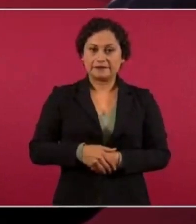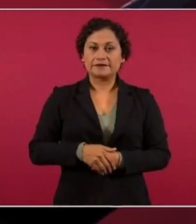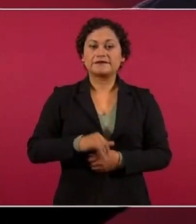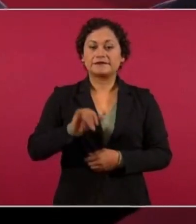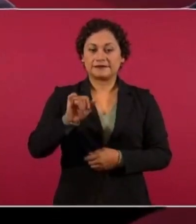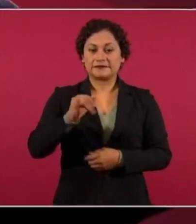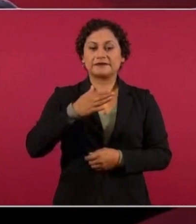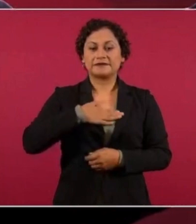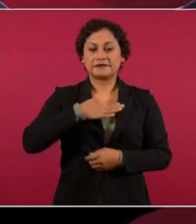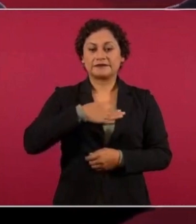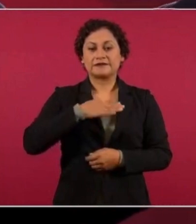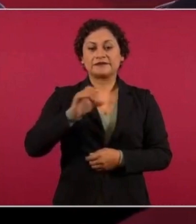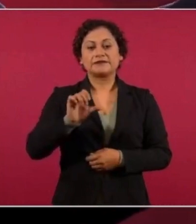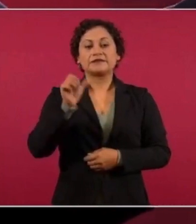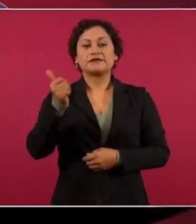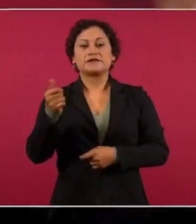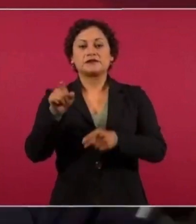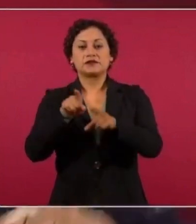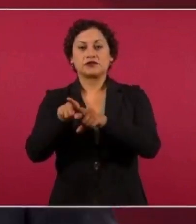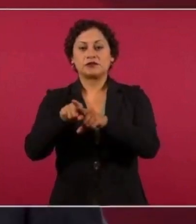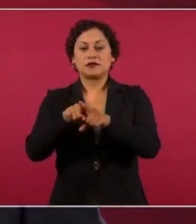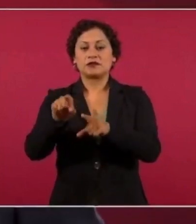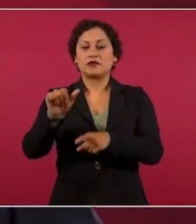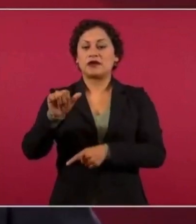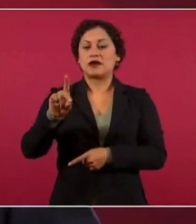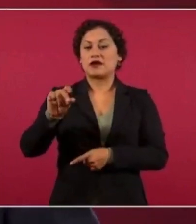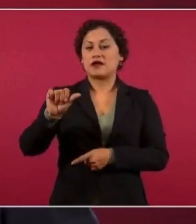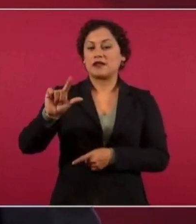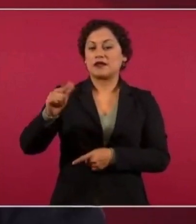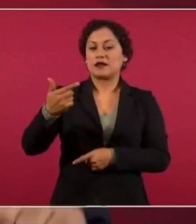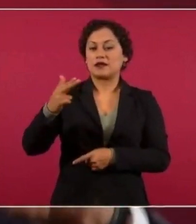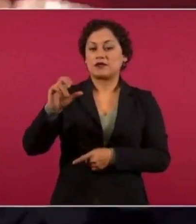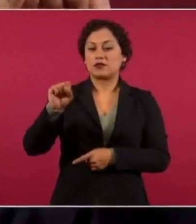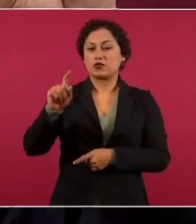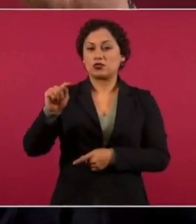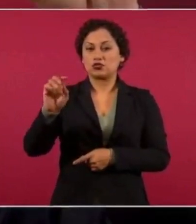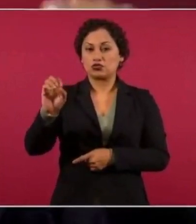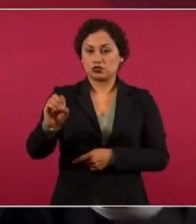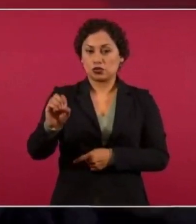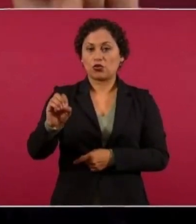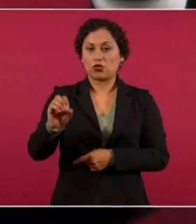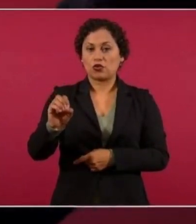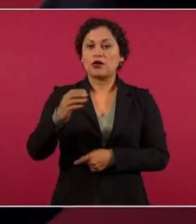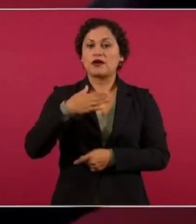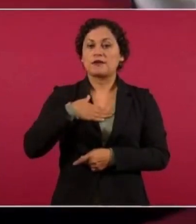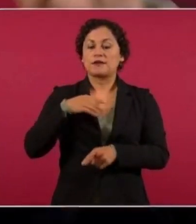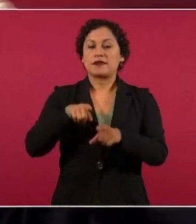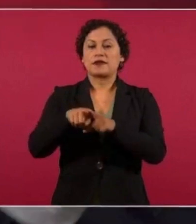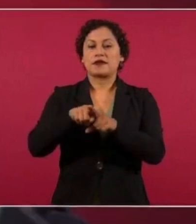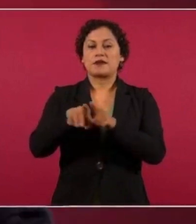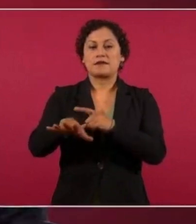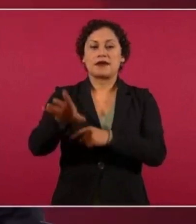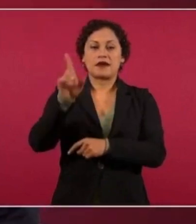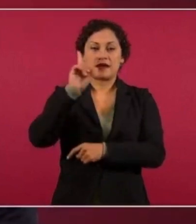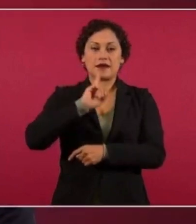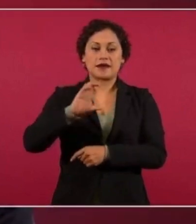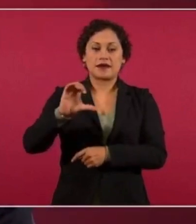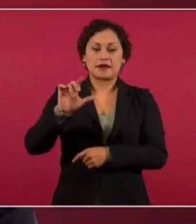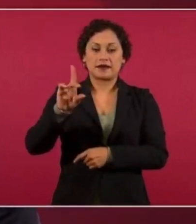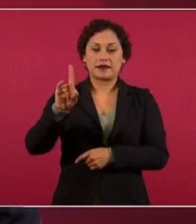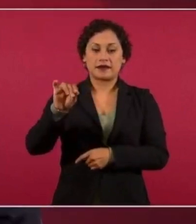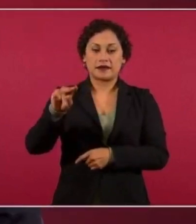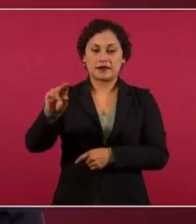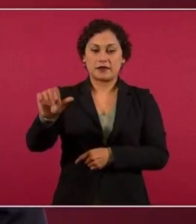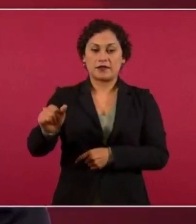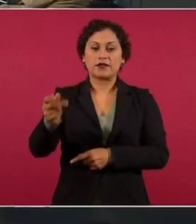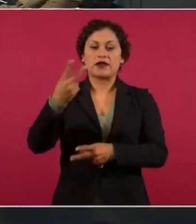otro hermano, Adán Augusto, y mi hermana Claudia, que viene los